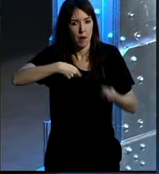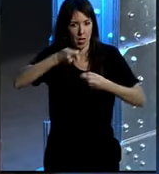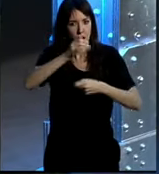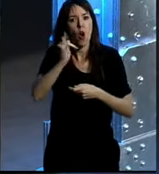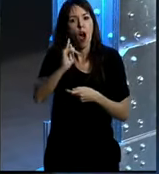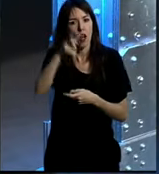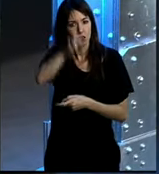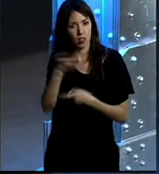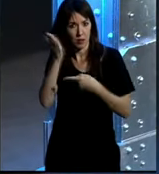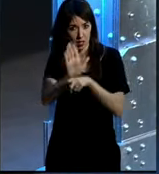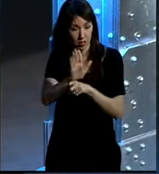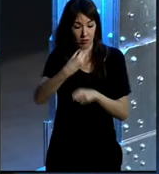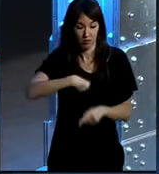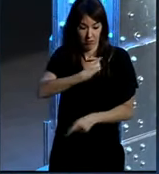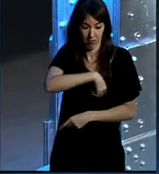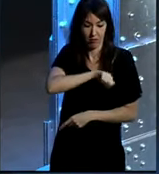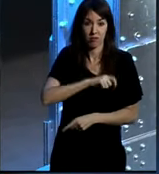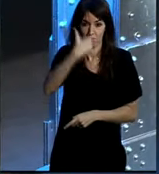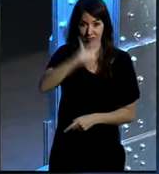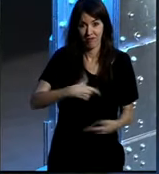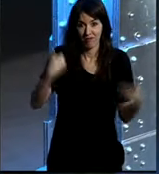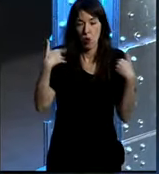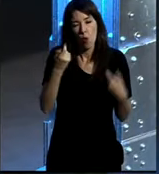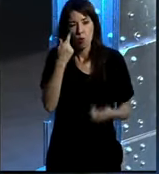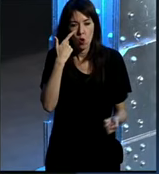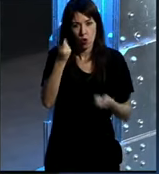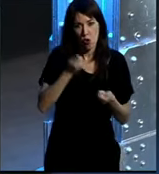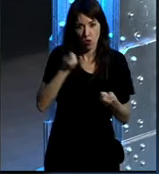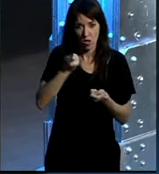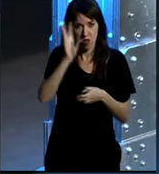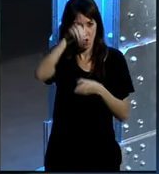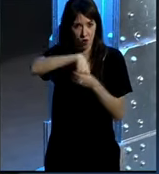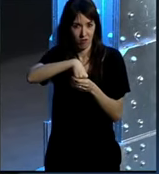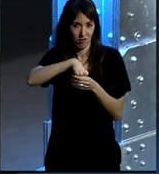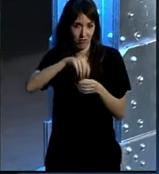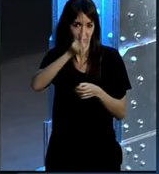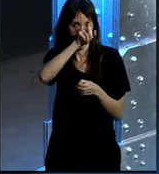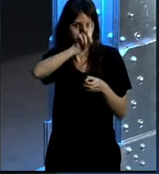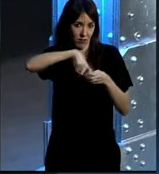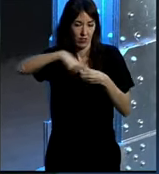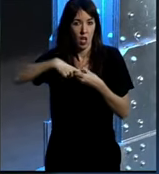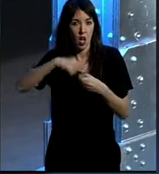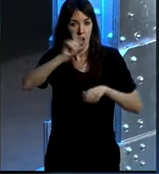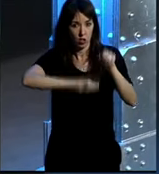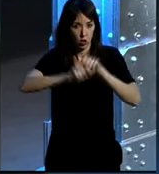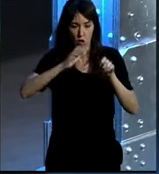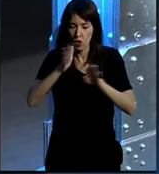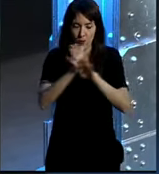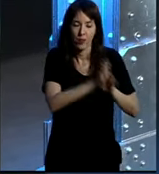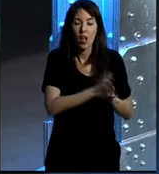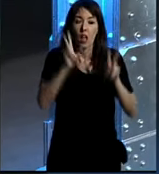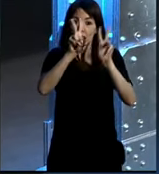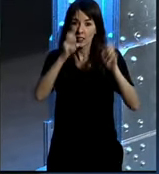Y, como os decía, en España desempeño yo esa labor un poco de coordinación de los miembros de la asociación. Y, sin más, paso al tema central